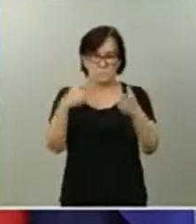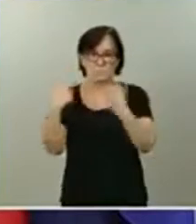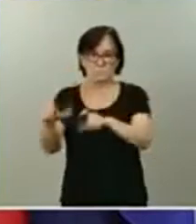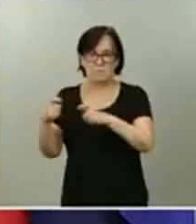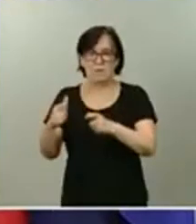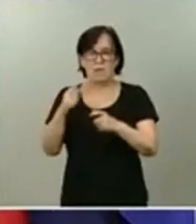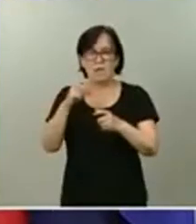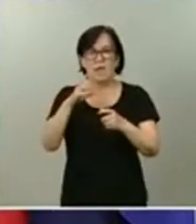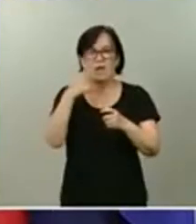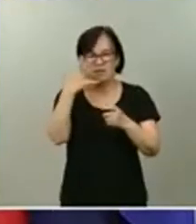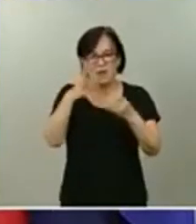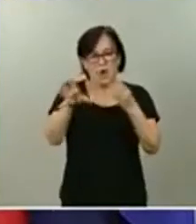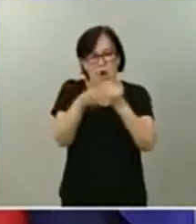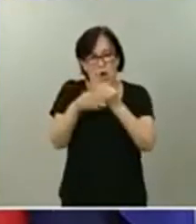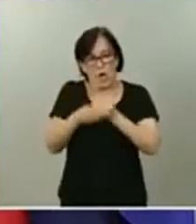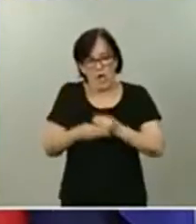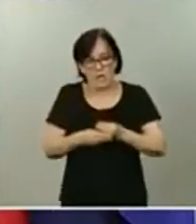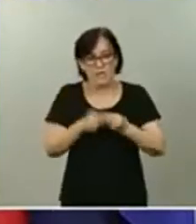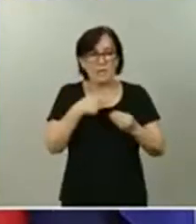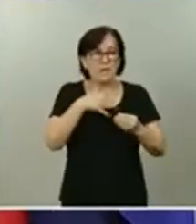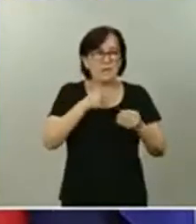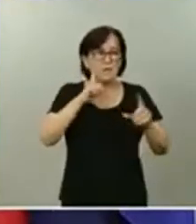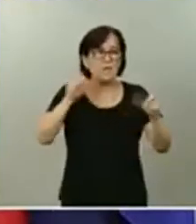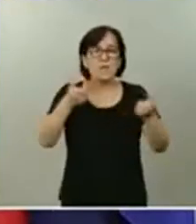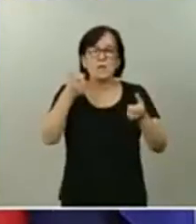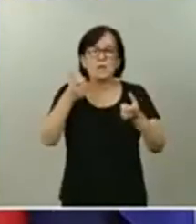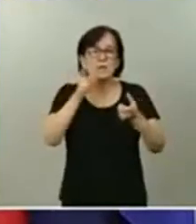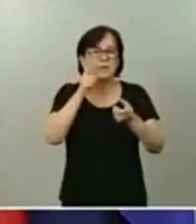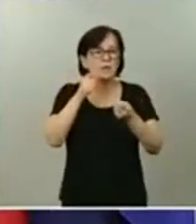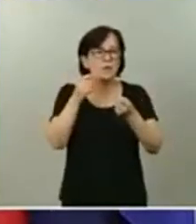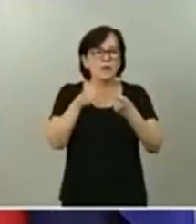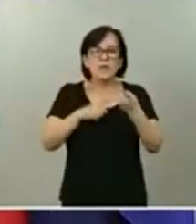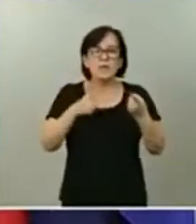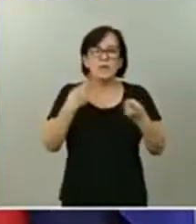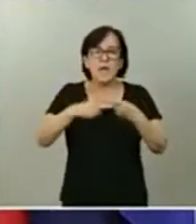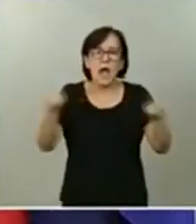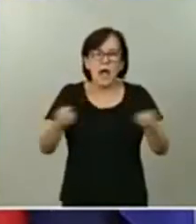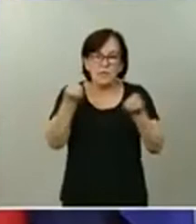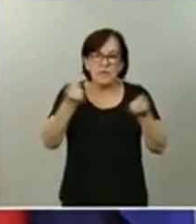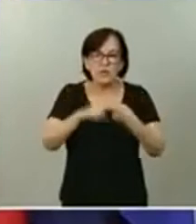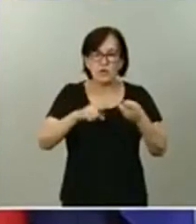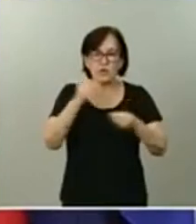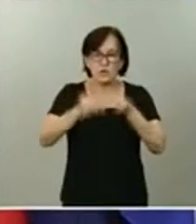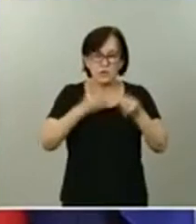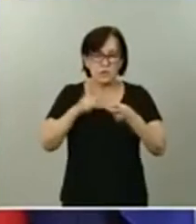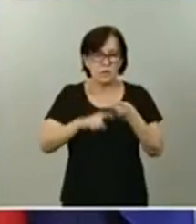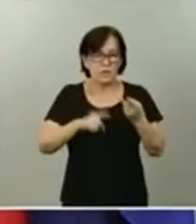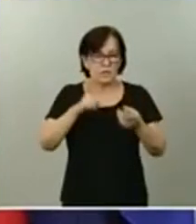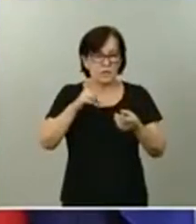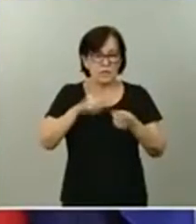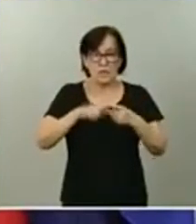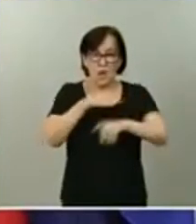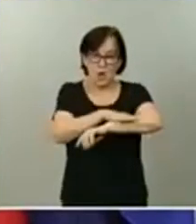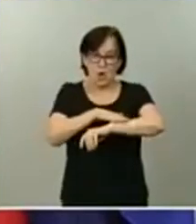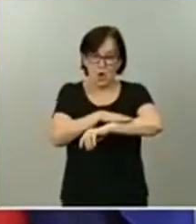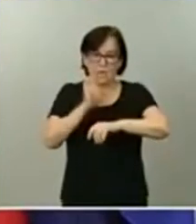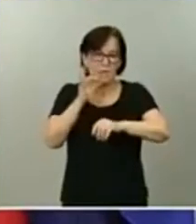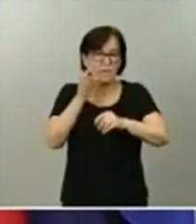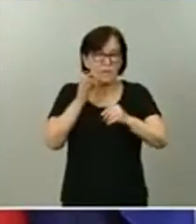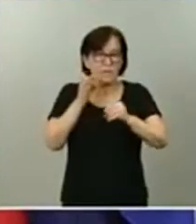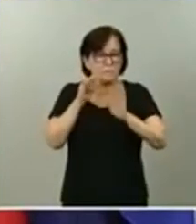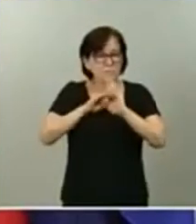y tiene por propósito reunir todo aquel conjunto de acciones que, a juicio del Gobierno, deben desplegarse en este